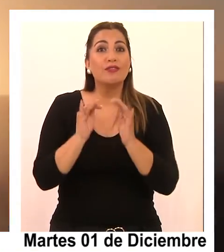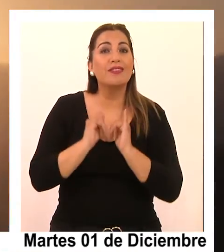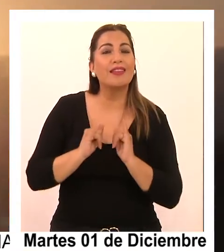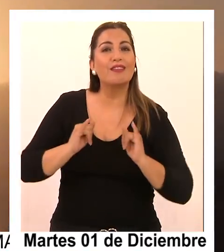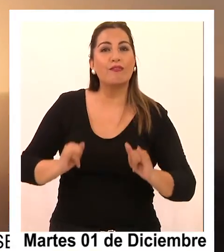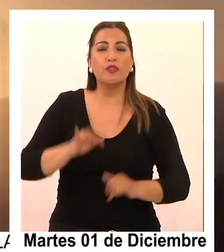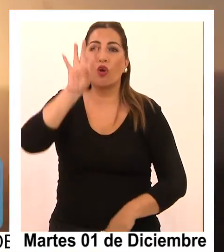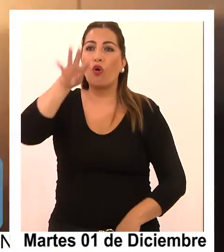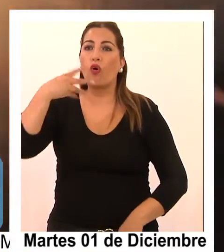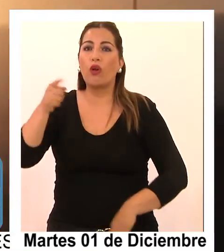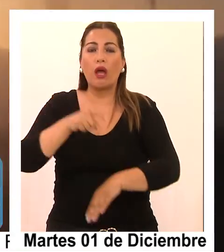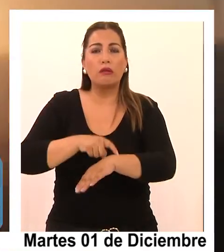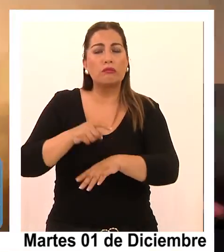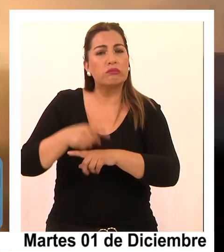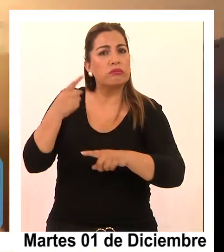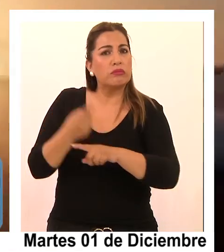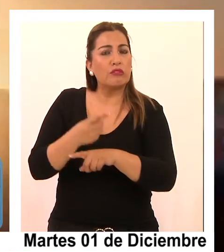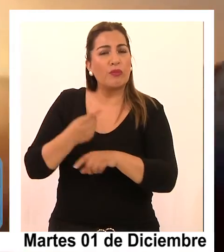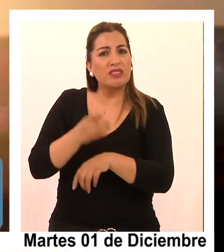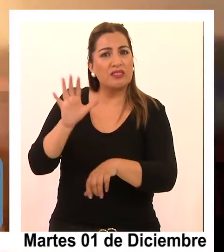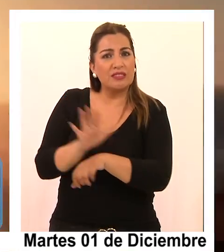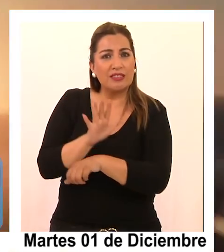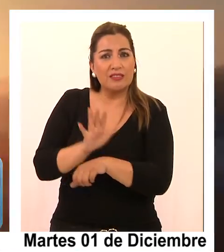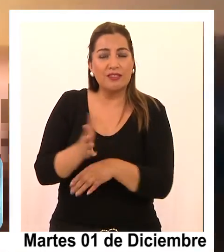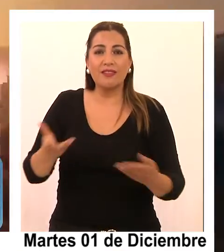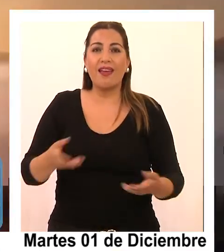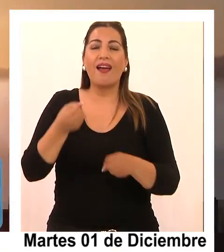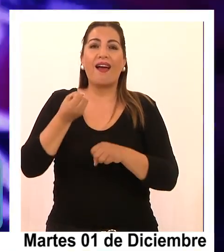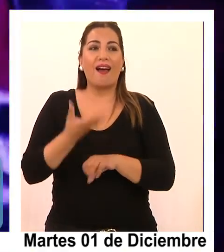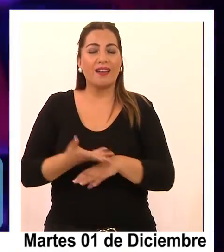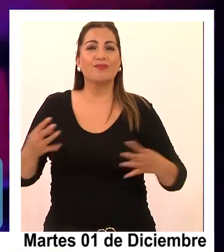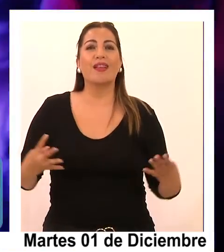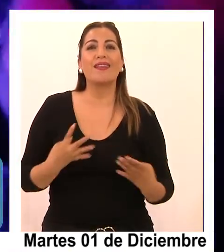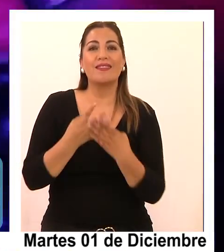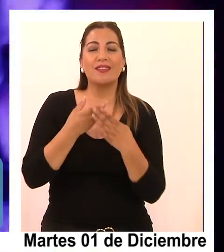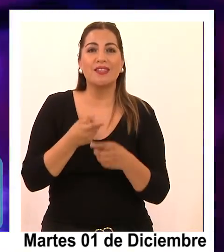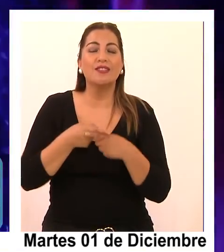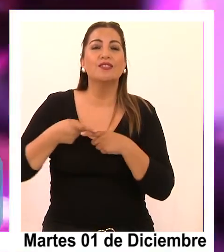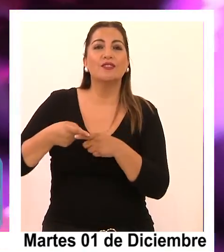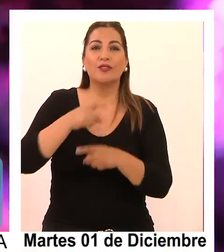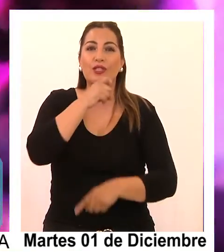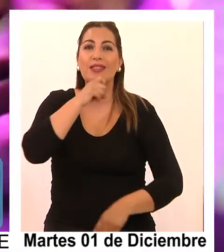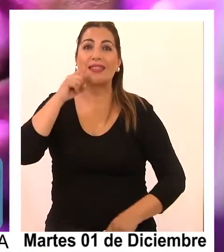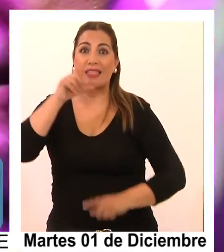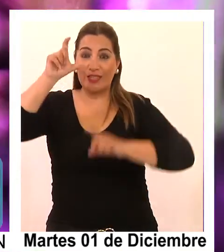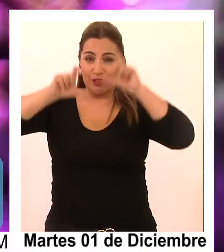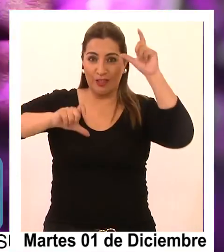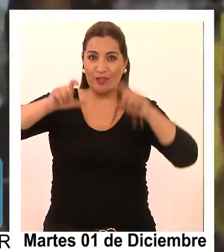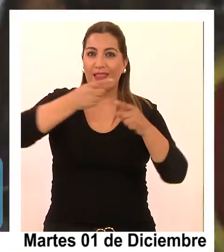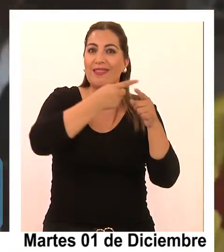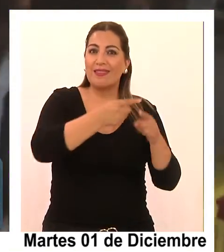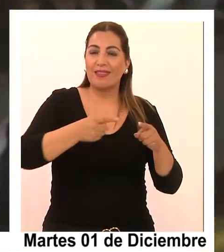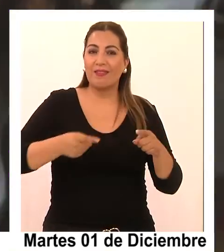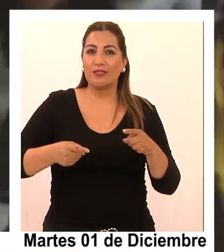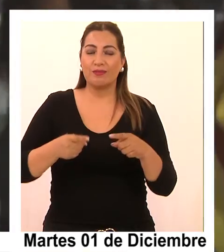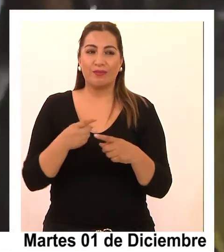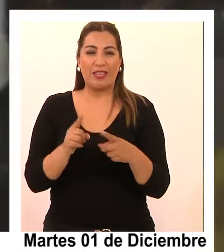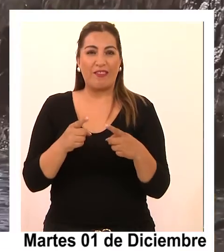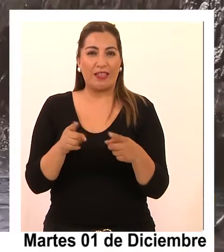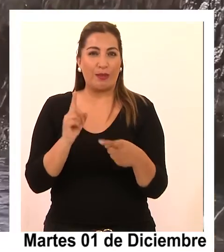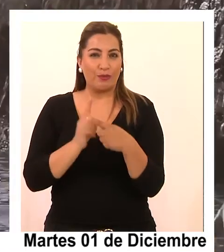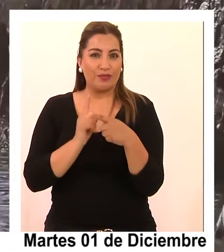sobre los horarios de conversatorios y obras están disponibles en las redes sociales de Desierto Escénico y de Diverso y Positivo.